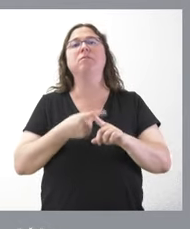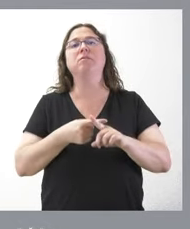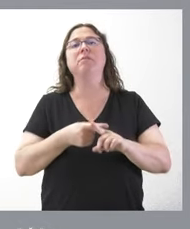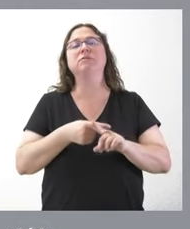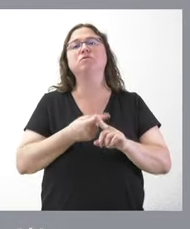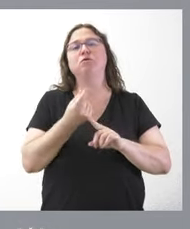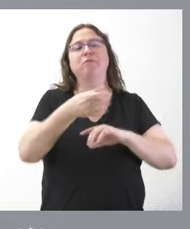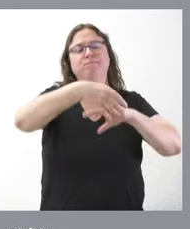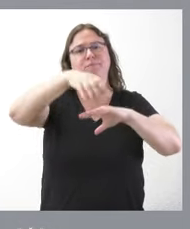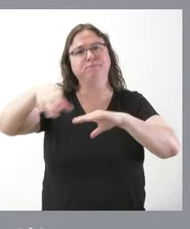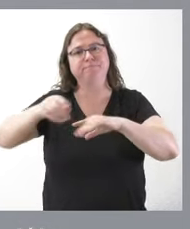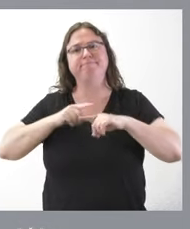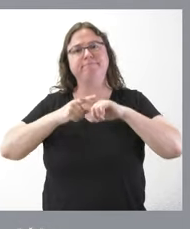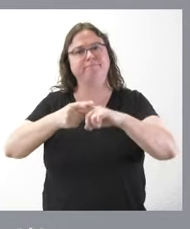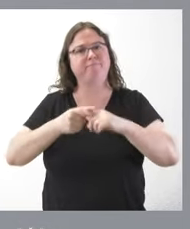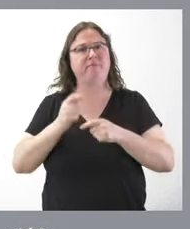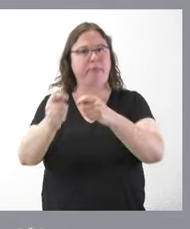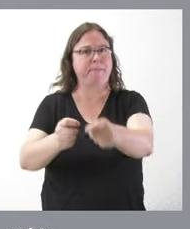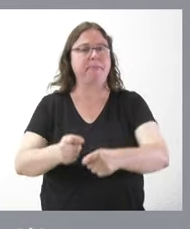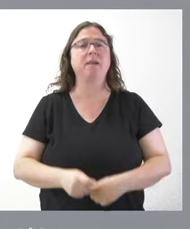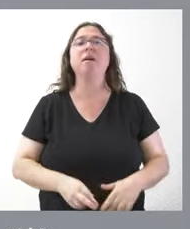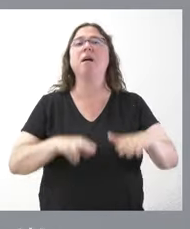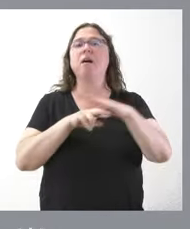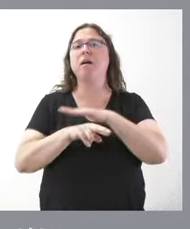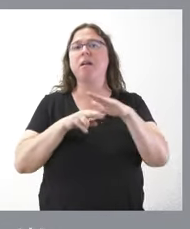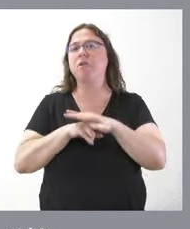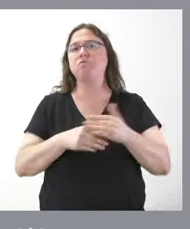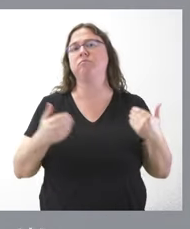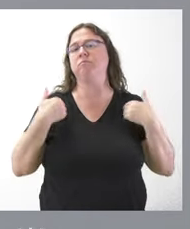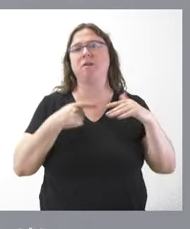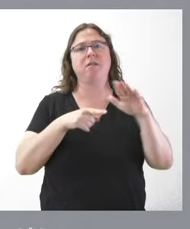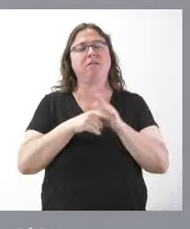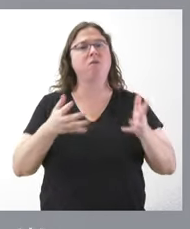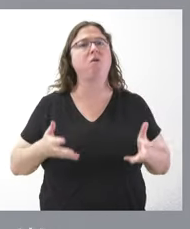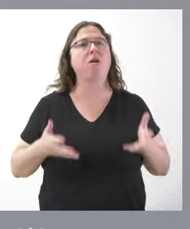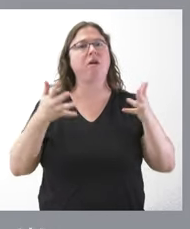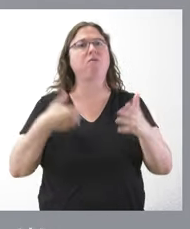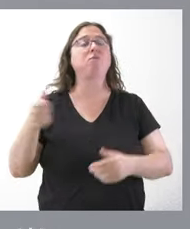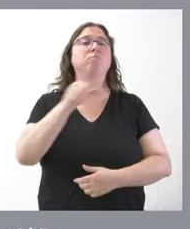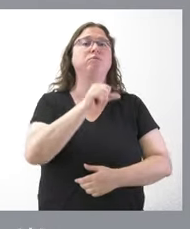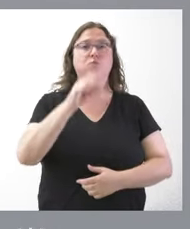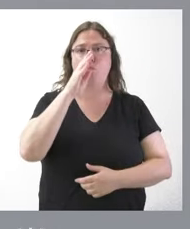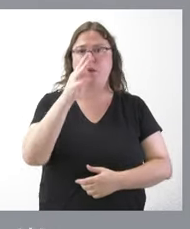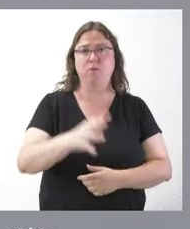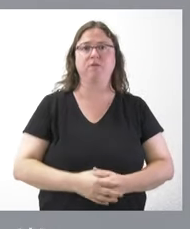cantidades a las mismas. Estos recursos llevan la gestión de estas ayudas durante los próximos cuatro años.